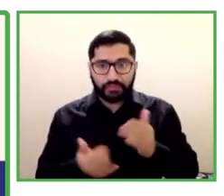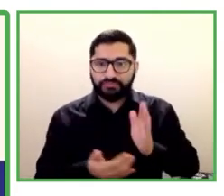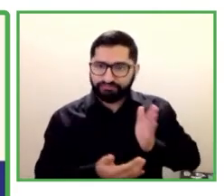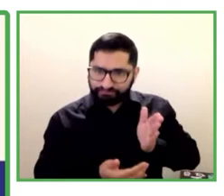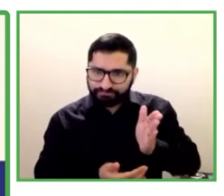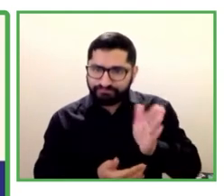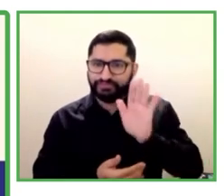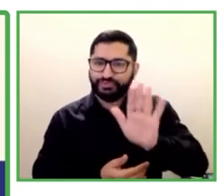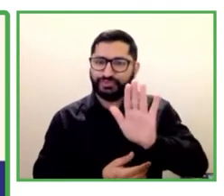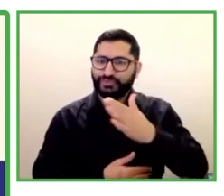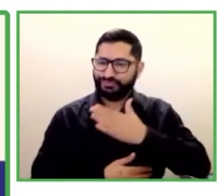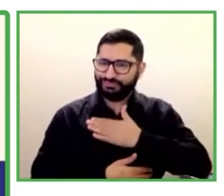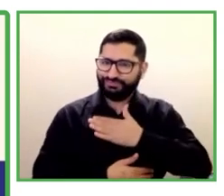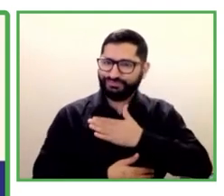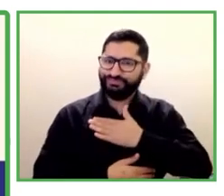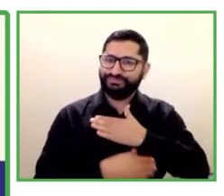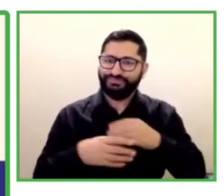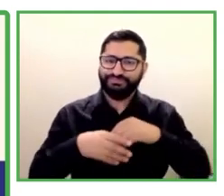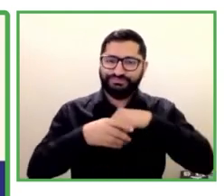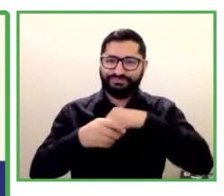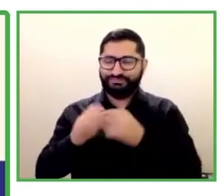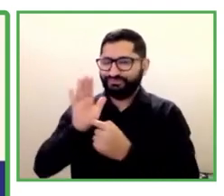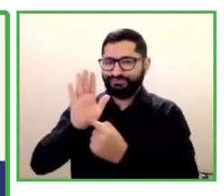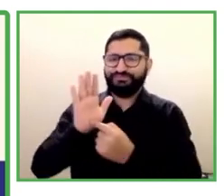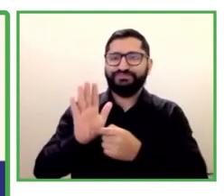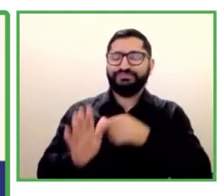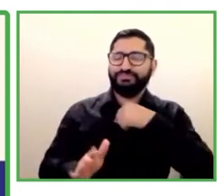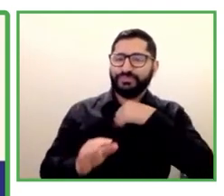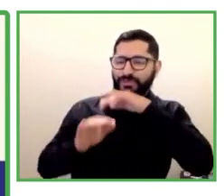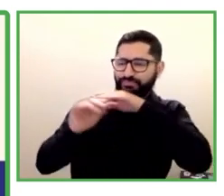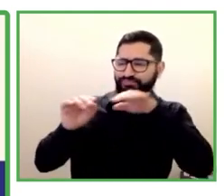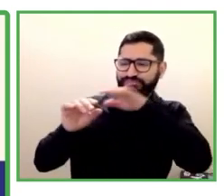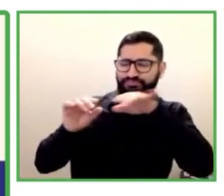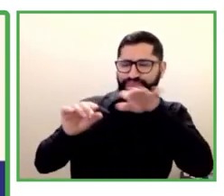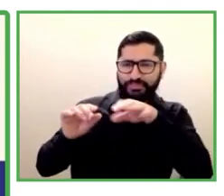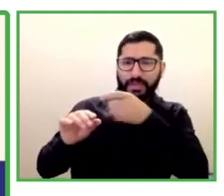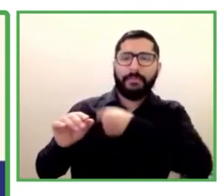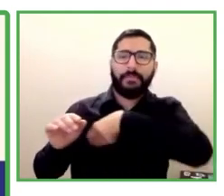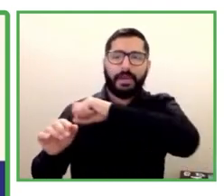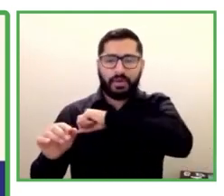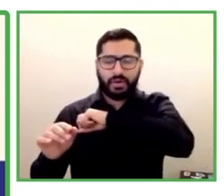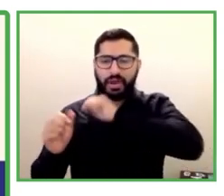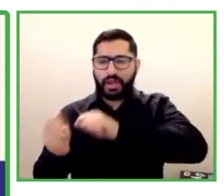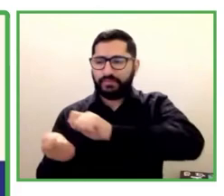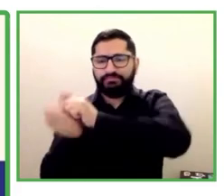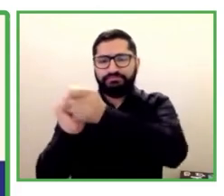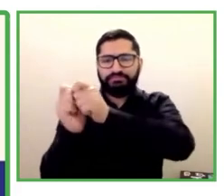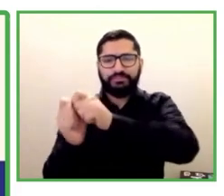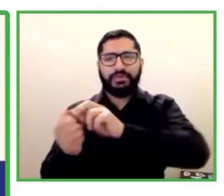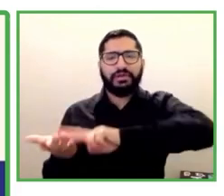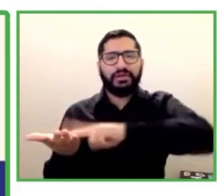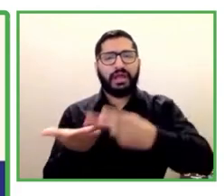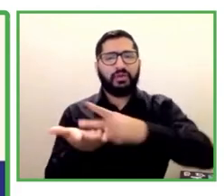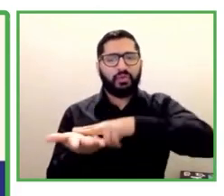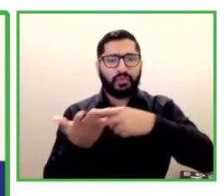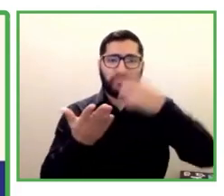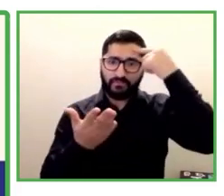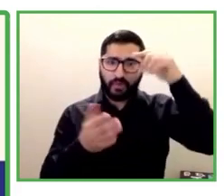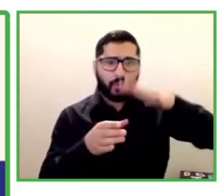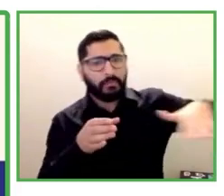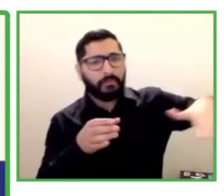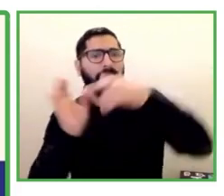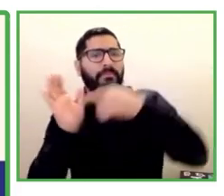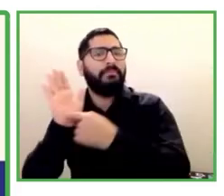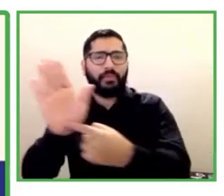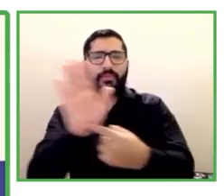intérpretes para los dos tipos de público. Manziel es un centro para personas con